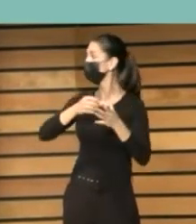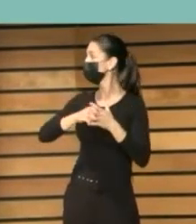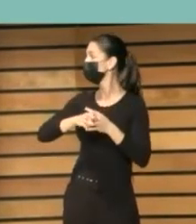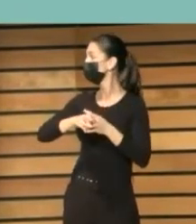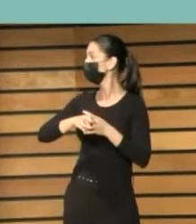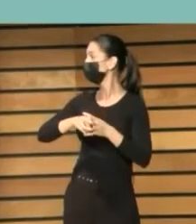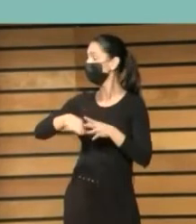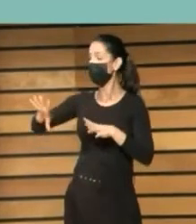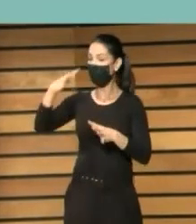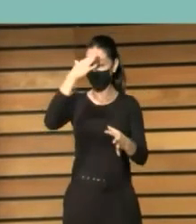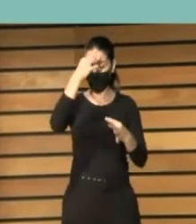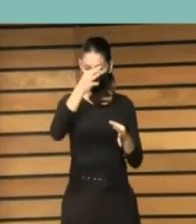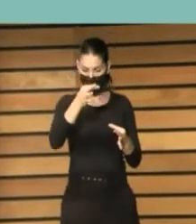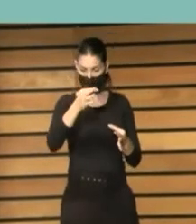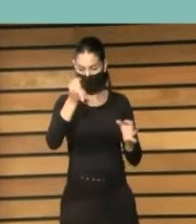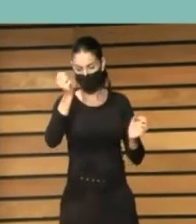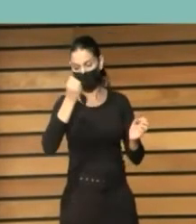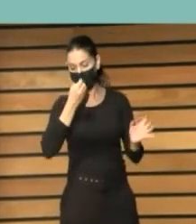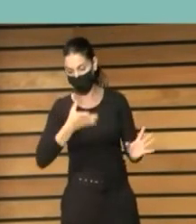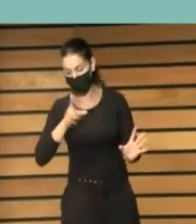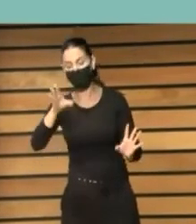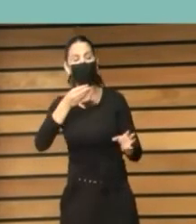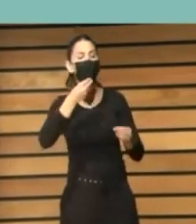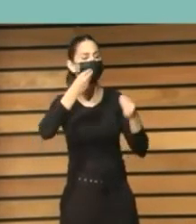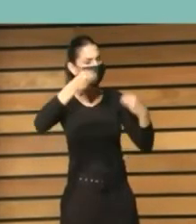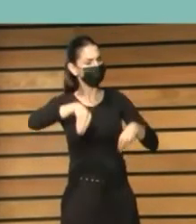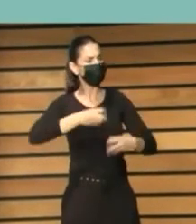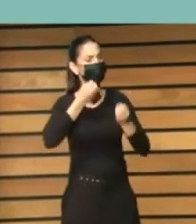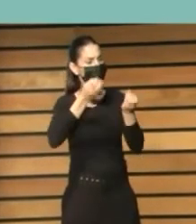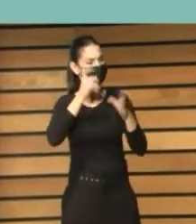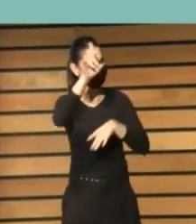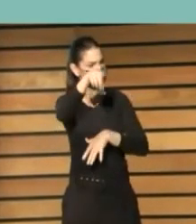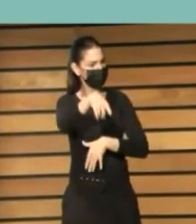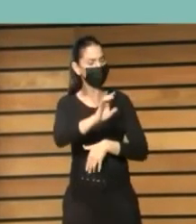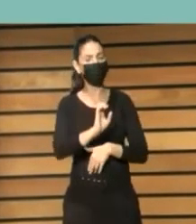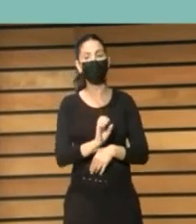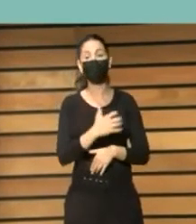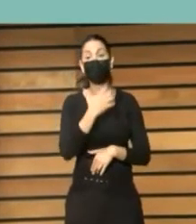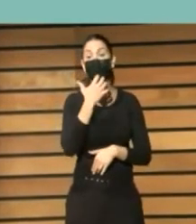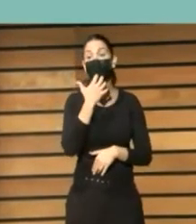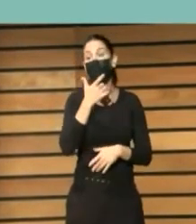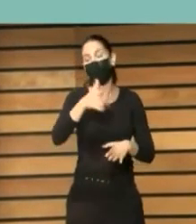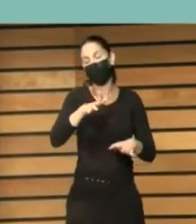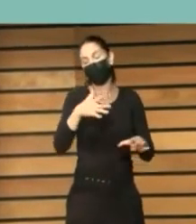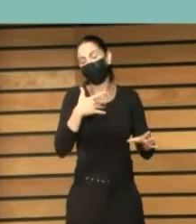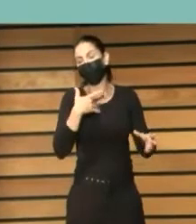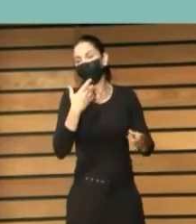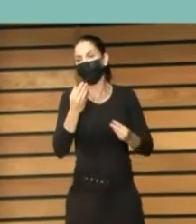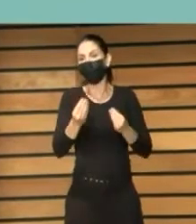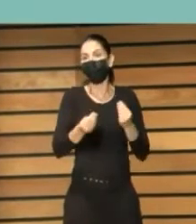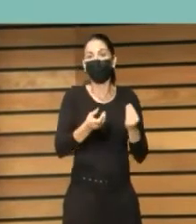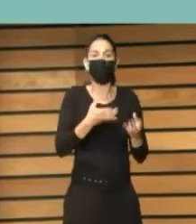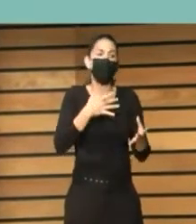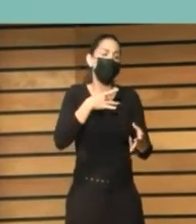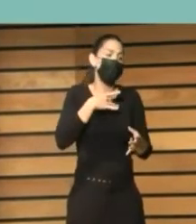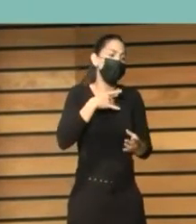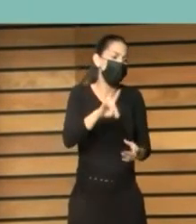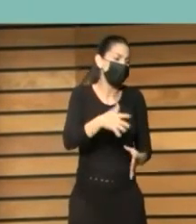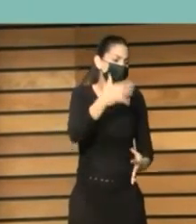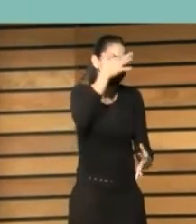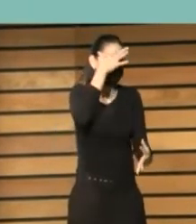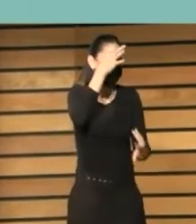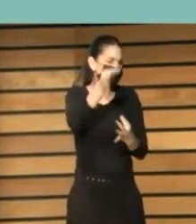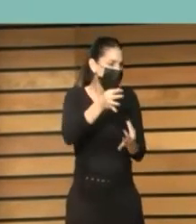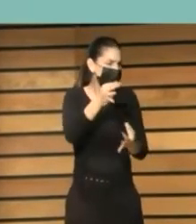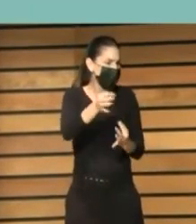los datos me valen pero los relatos también si porque de alguna manera como les decía antes podíamos haber traído cientos y cientos de